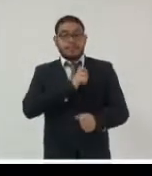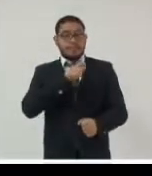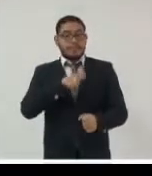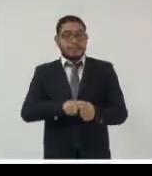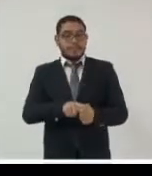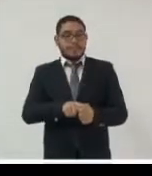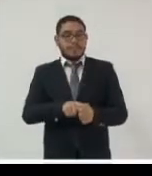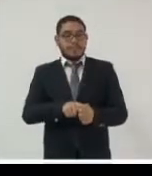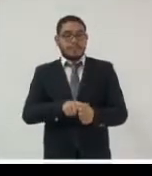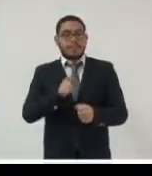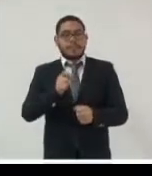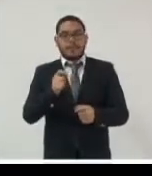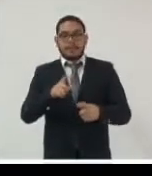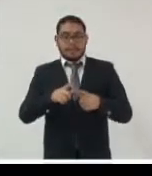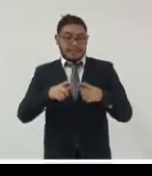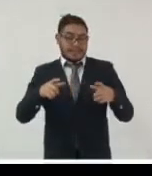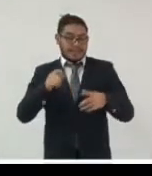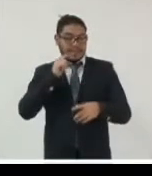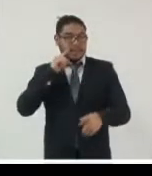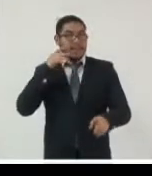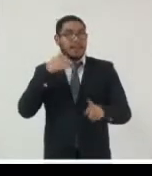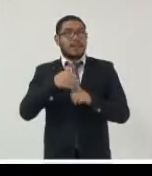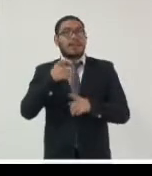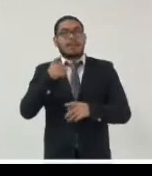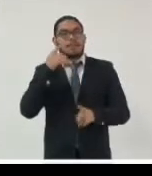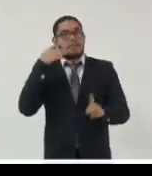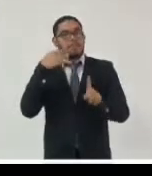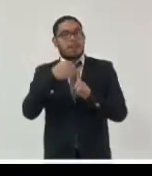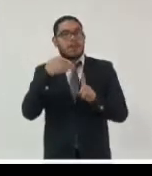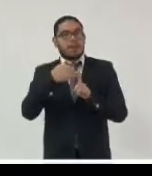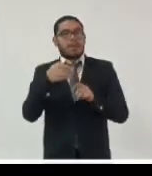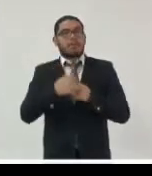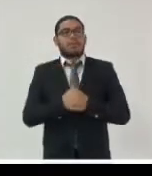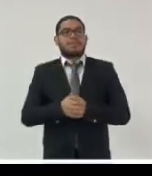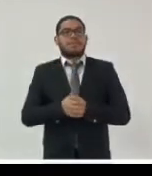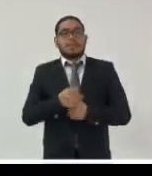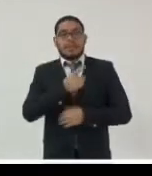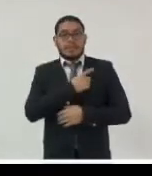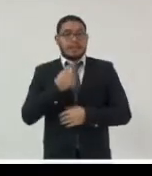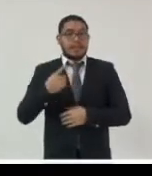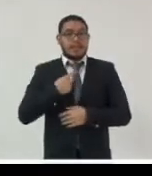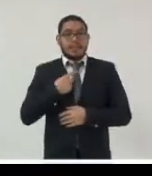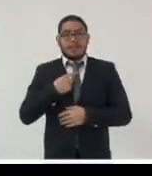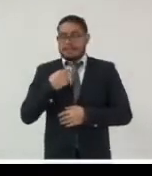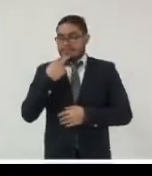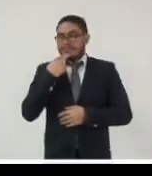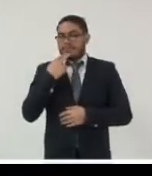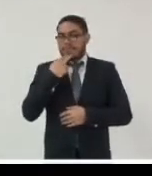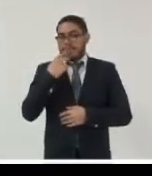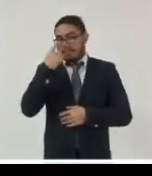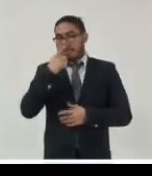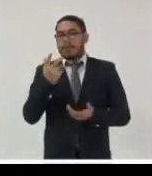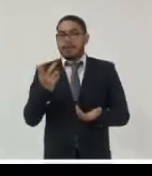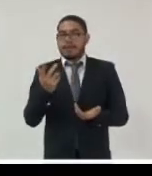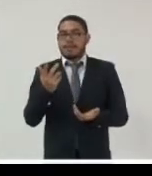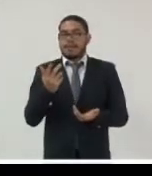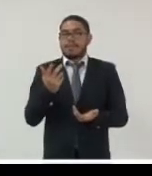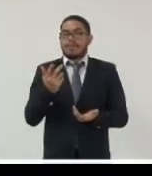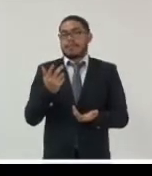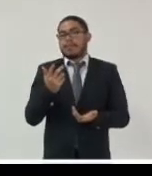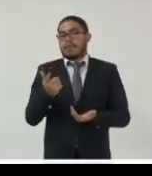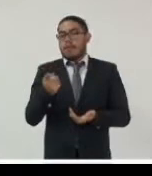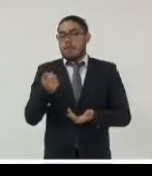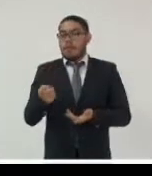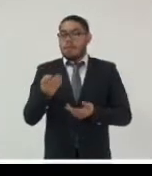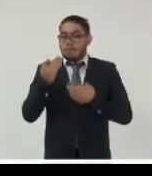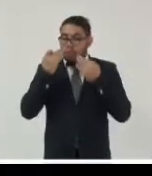que es complejo que es específico que debe servir de fuente de prueba de